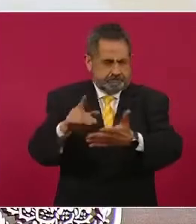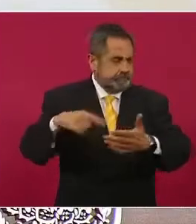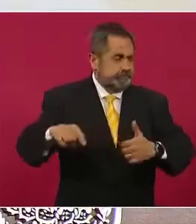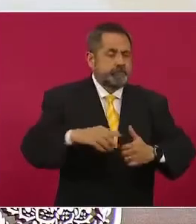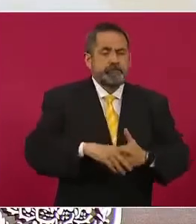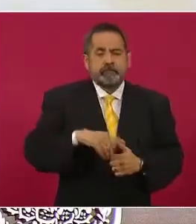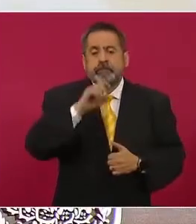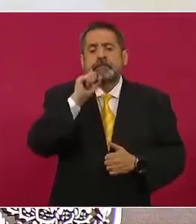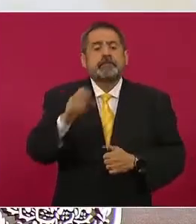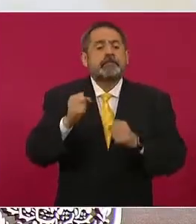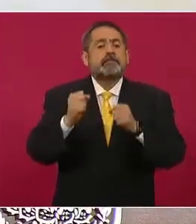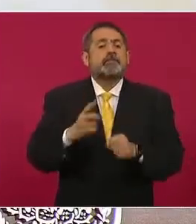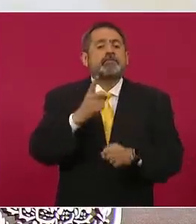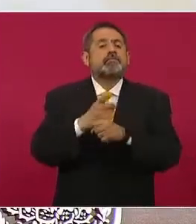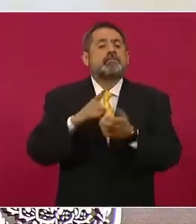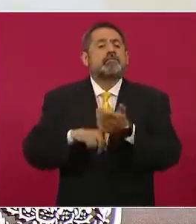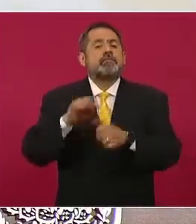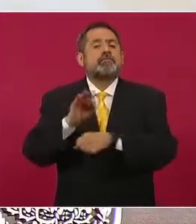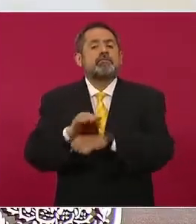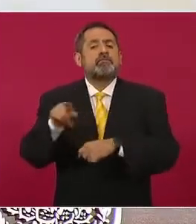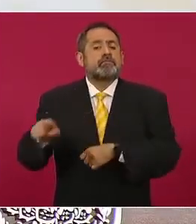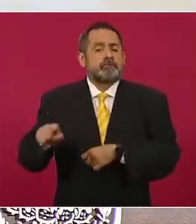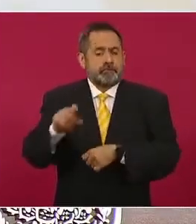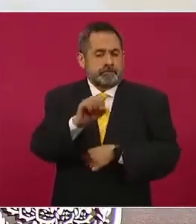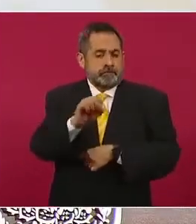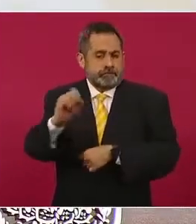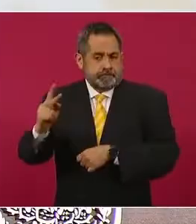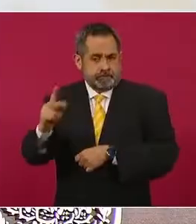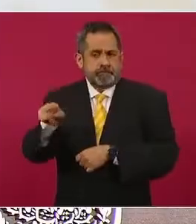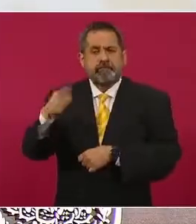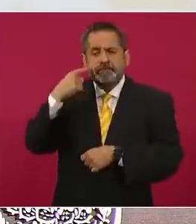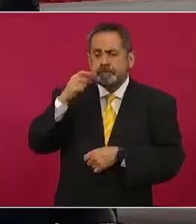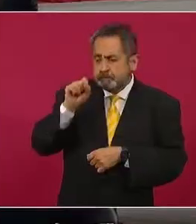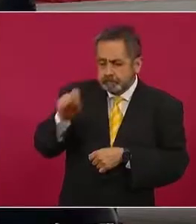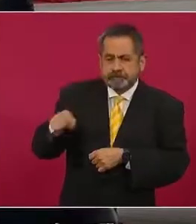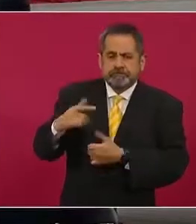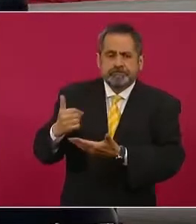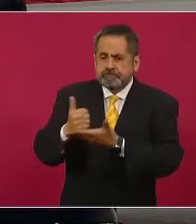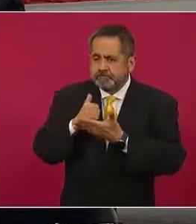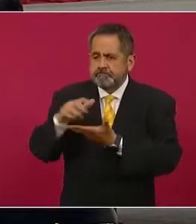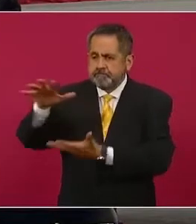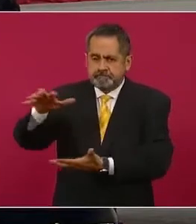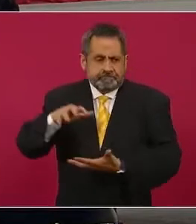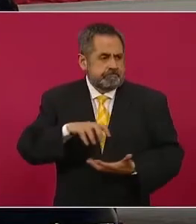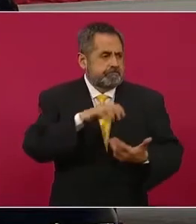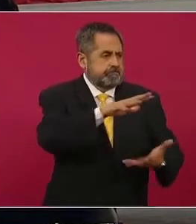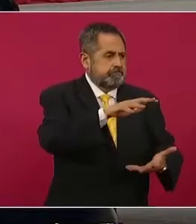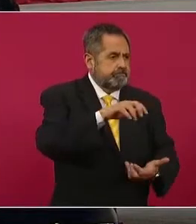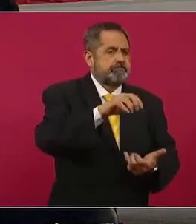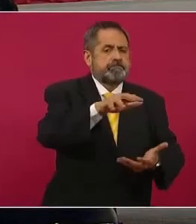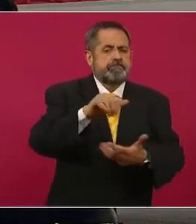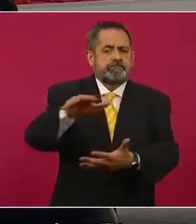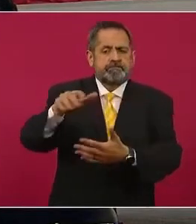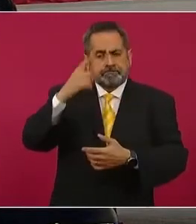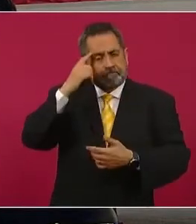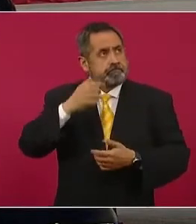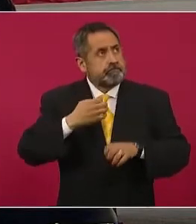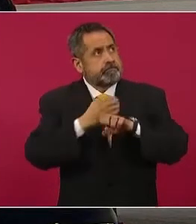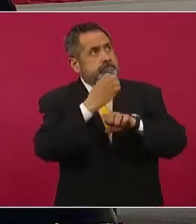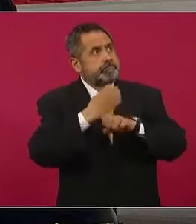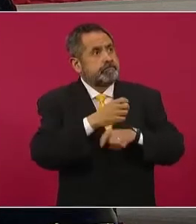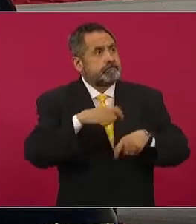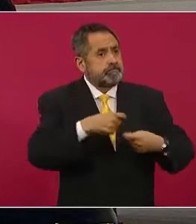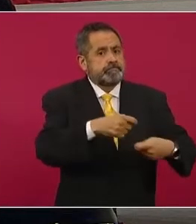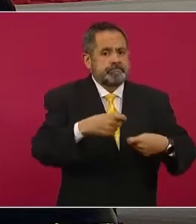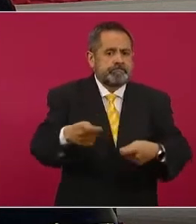Secretaría de Seguridad y Protección Ciudadana, que nos han apoyado tanto en la distribución en cada estado como precisamente